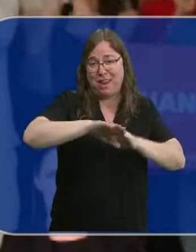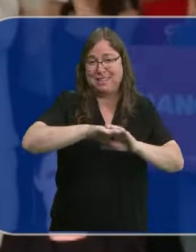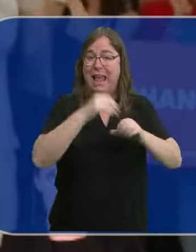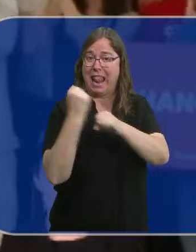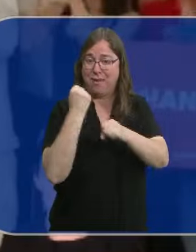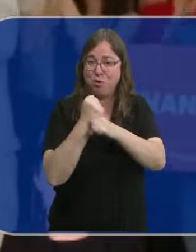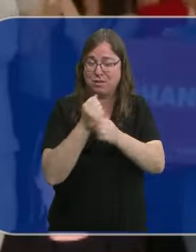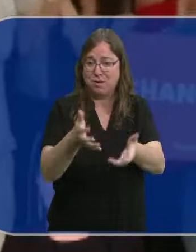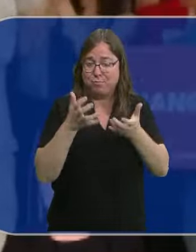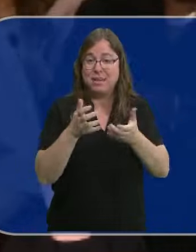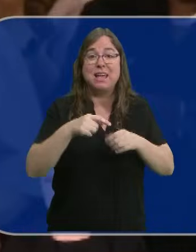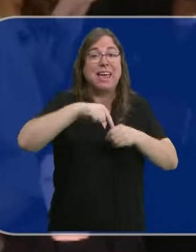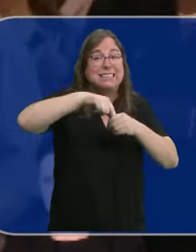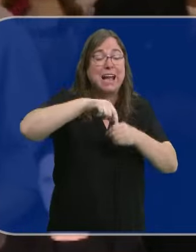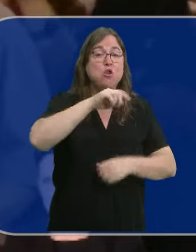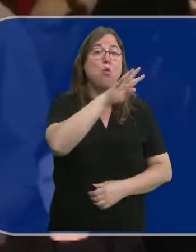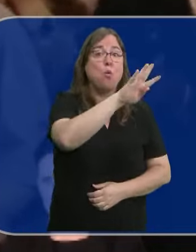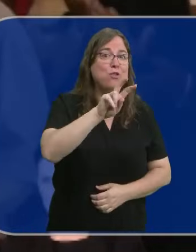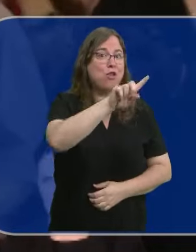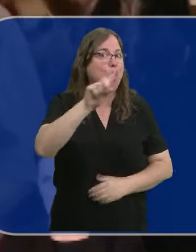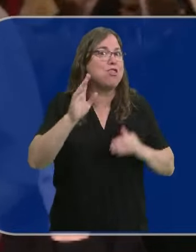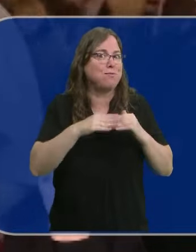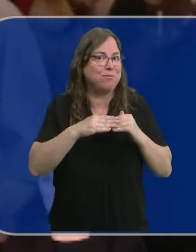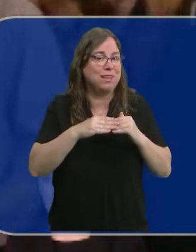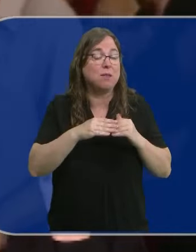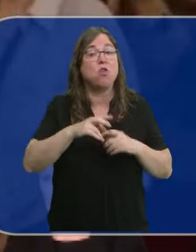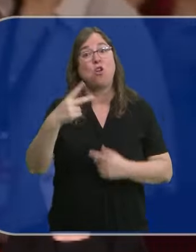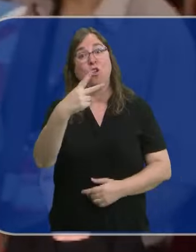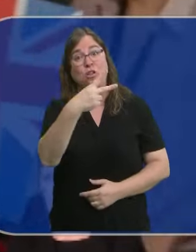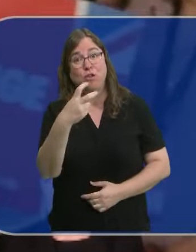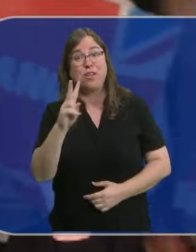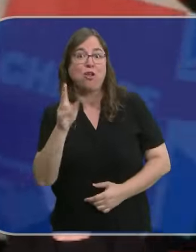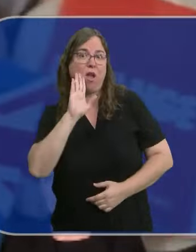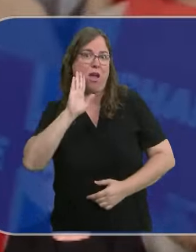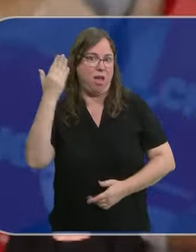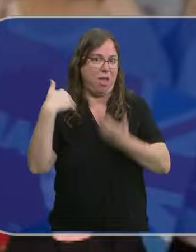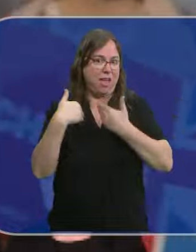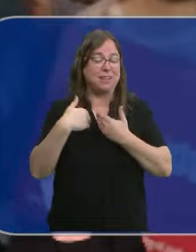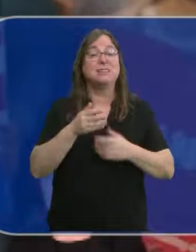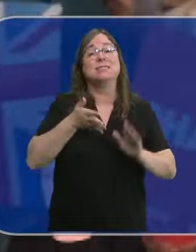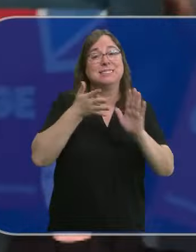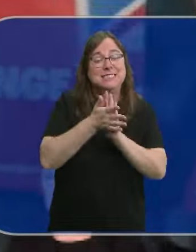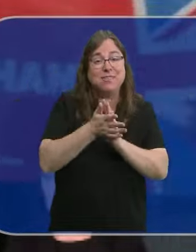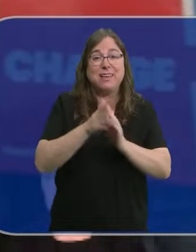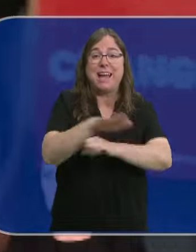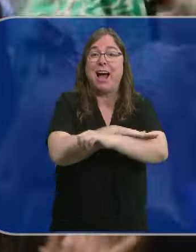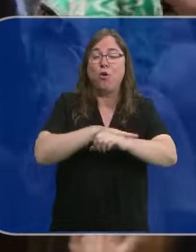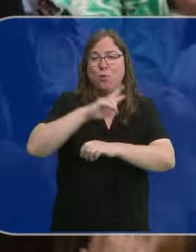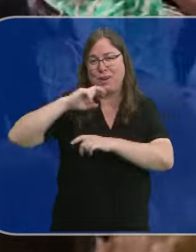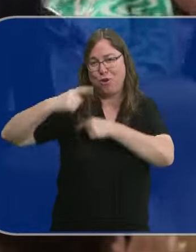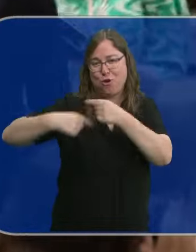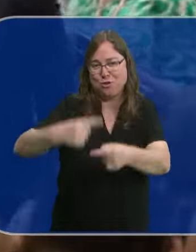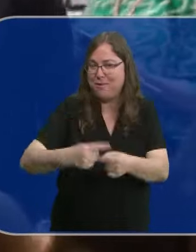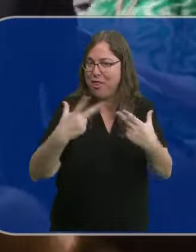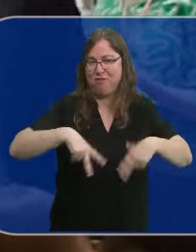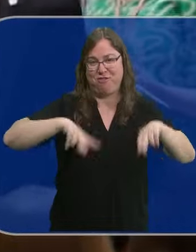Han logrado al menos 411 escaños en la Cámara de los Comunes frente a los 202 que tenían. Pone fin a 14 años de gobiernos conservadores.